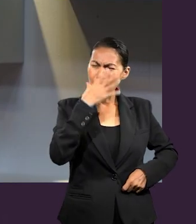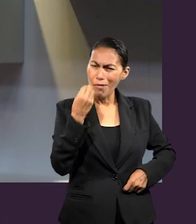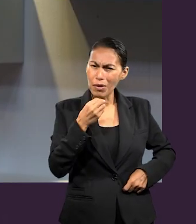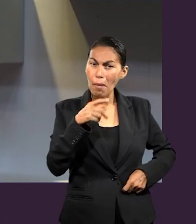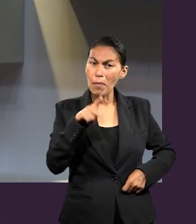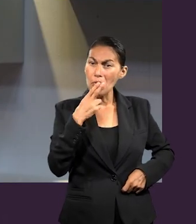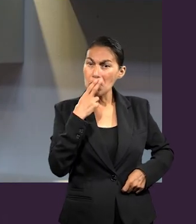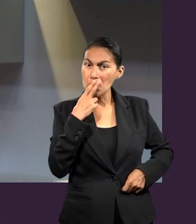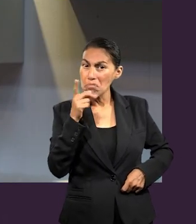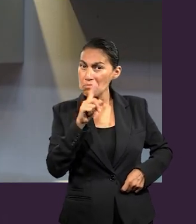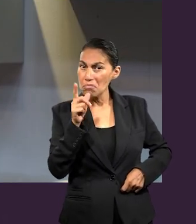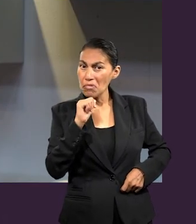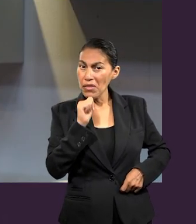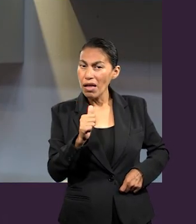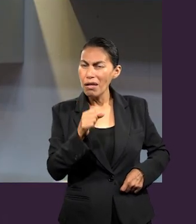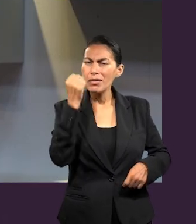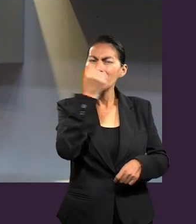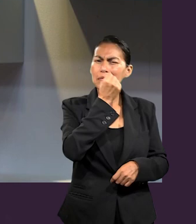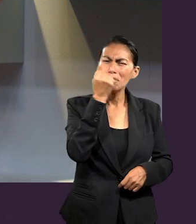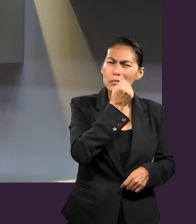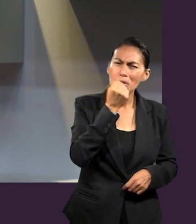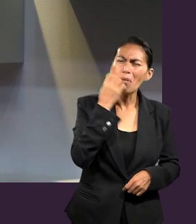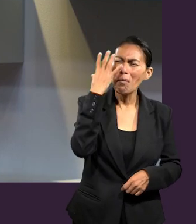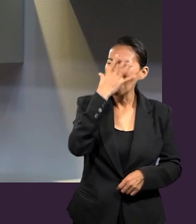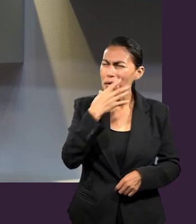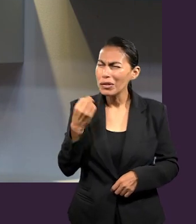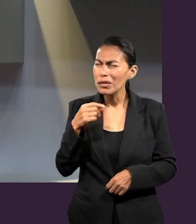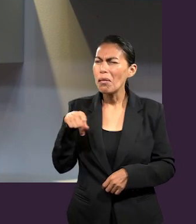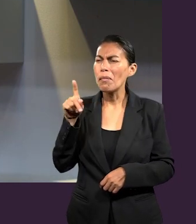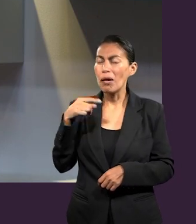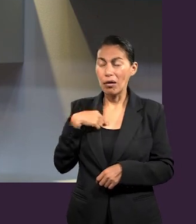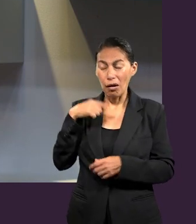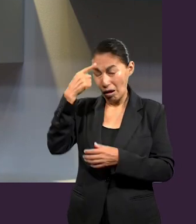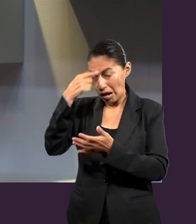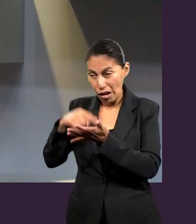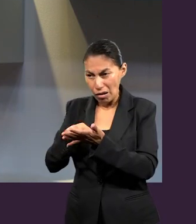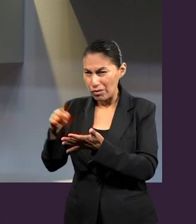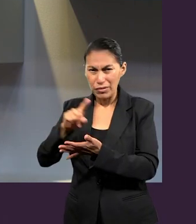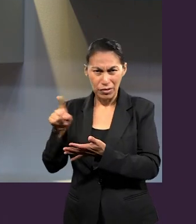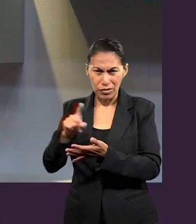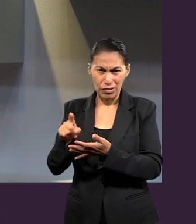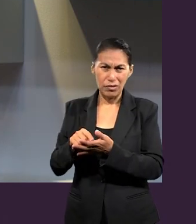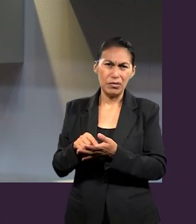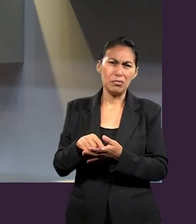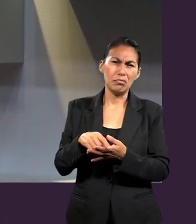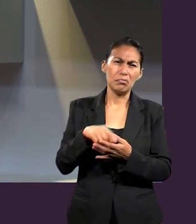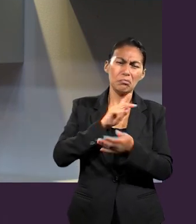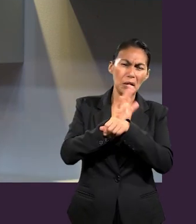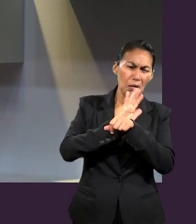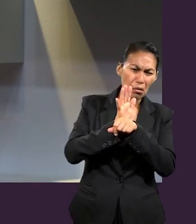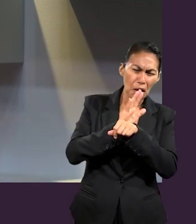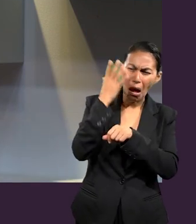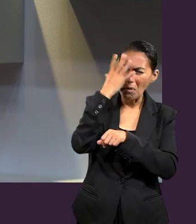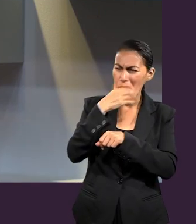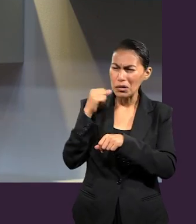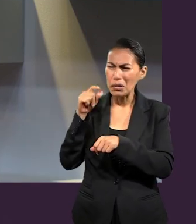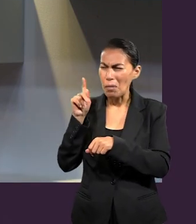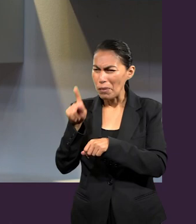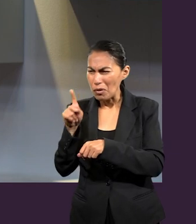sermón, qué bonita película, qué bonito mensaje, qué bonito evangelio, pero si yo no hago uso de él,